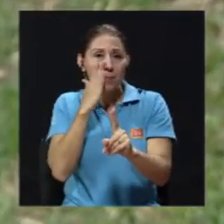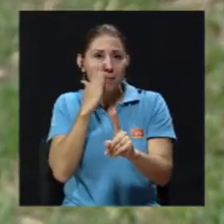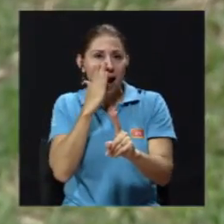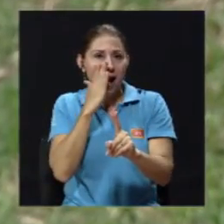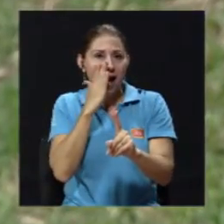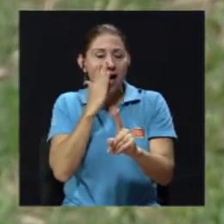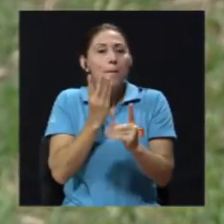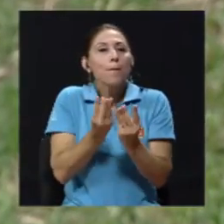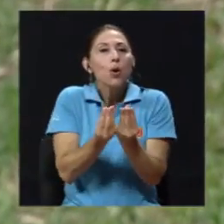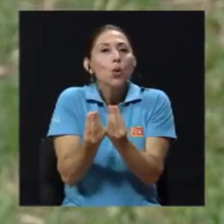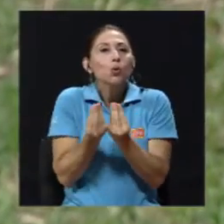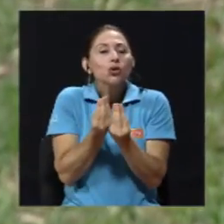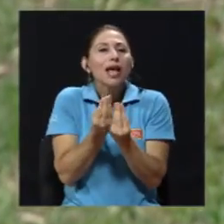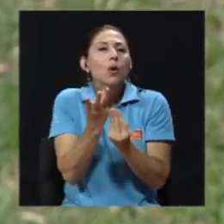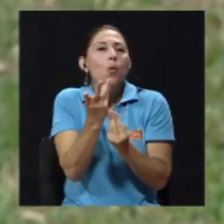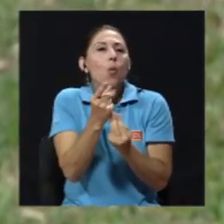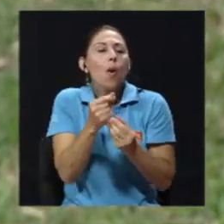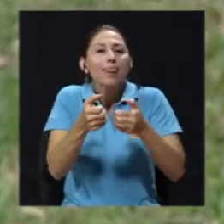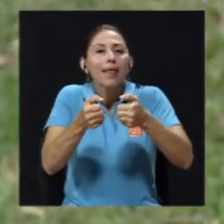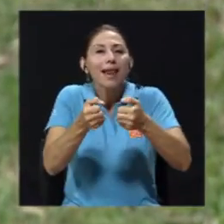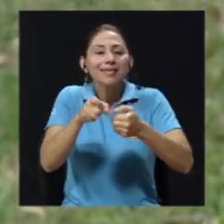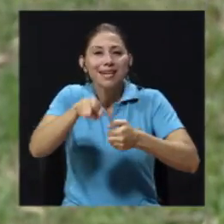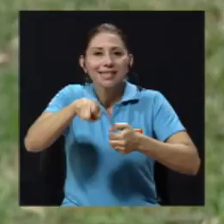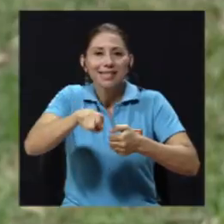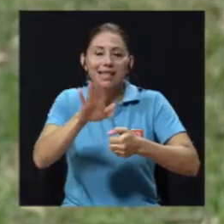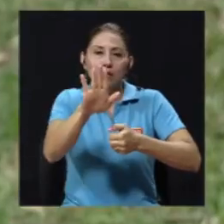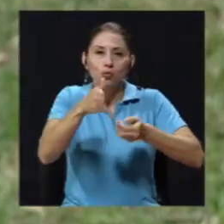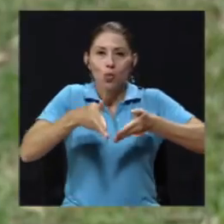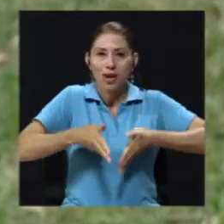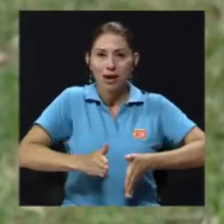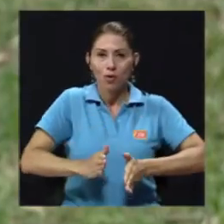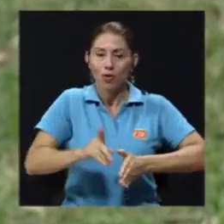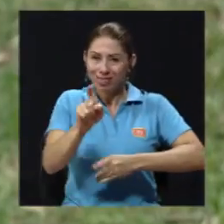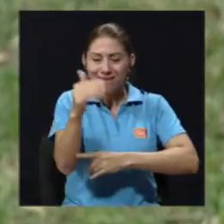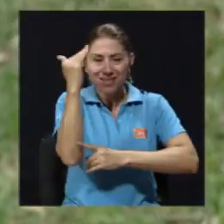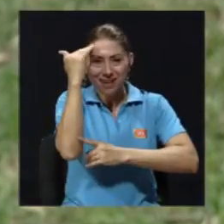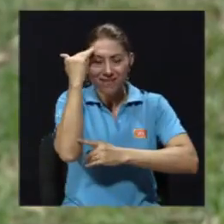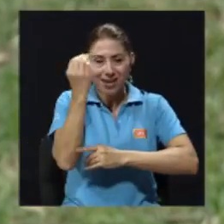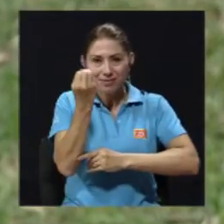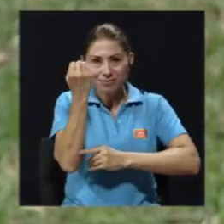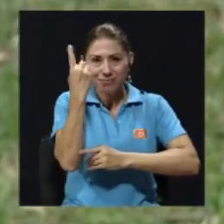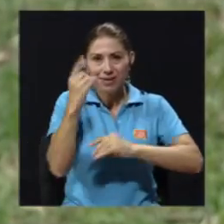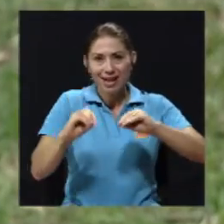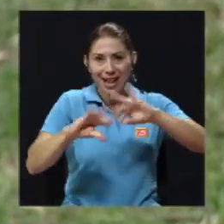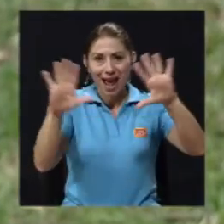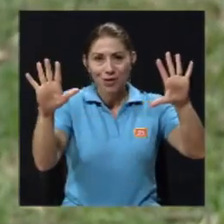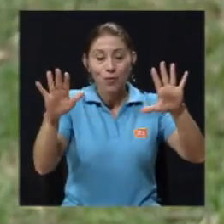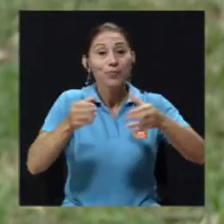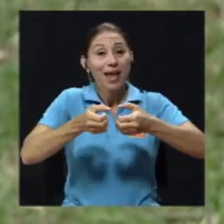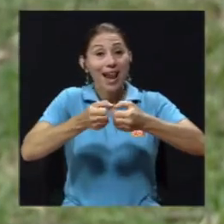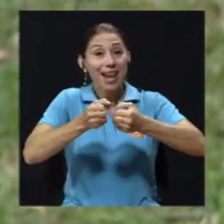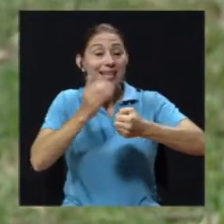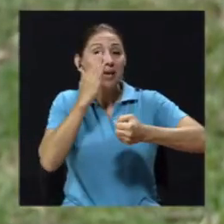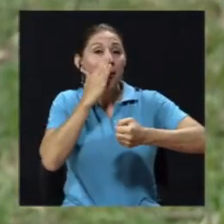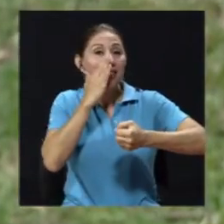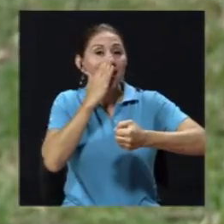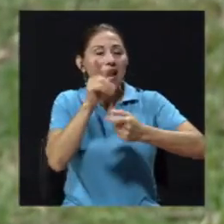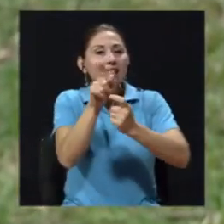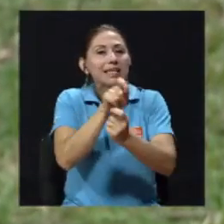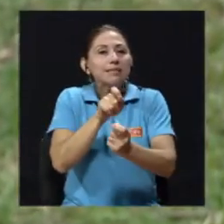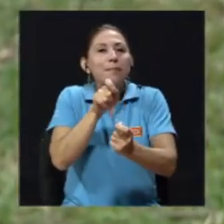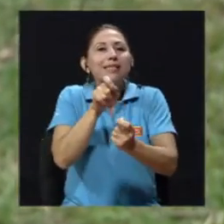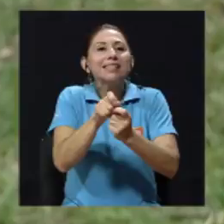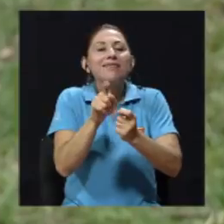necesita y eso es algo importante que tenemos que dejarle claro a las mamás. La leche materna es específica y